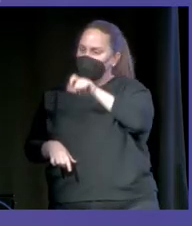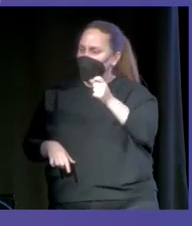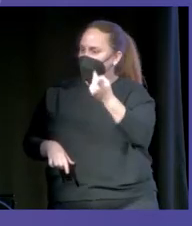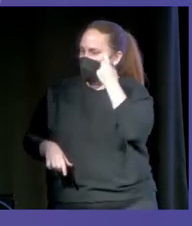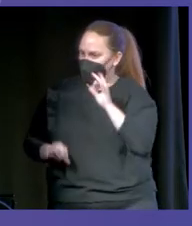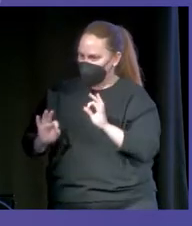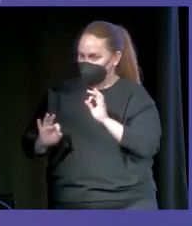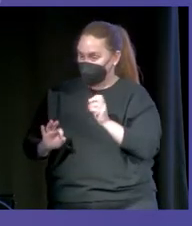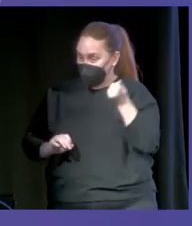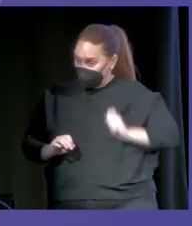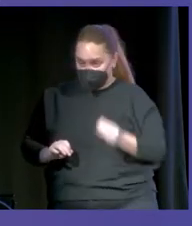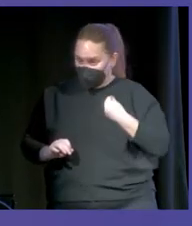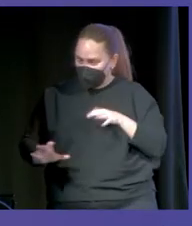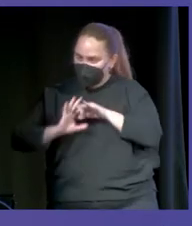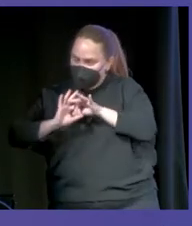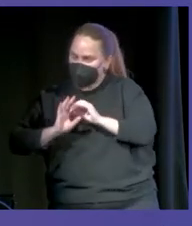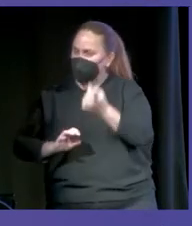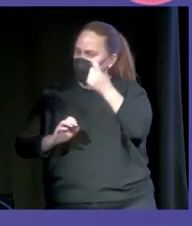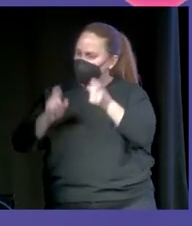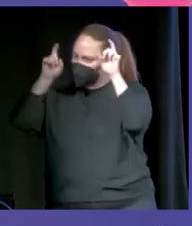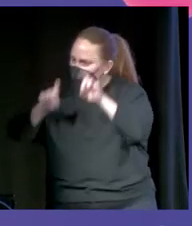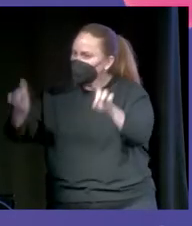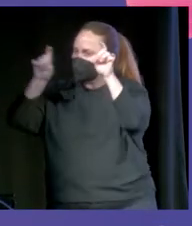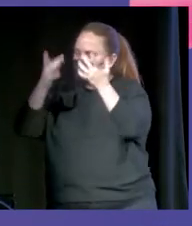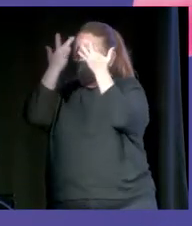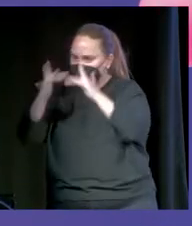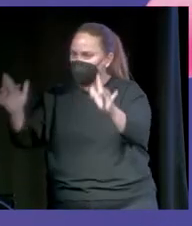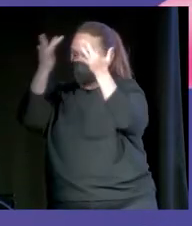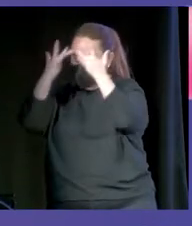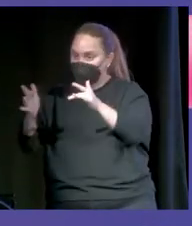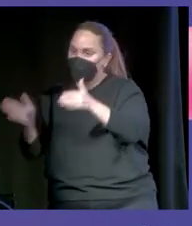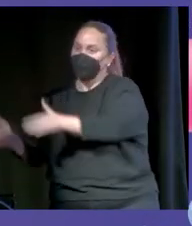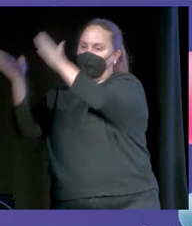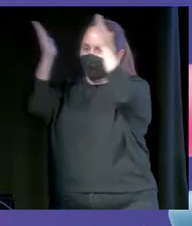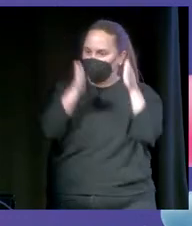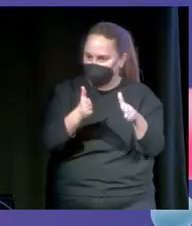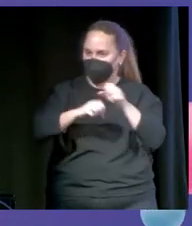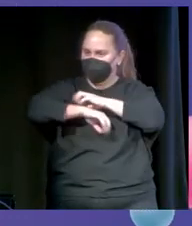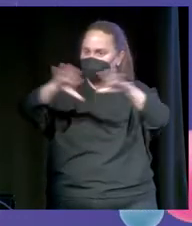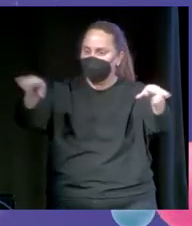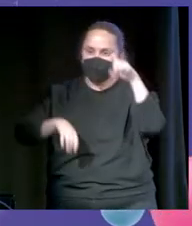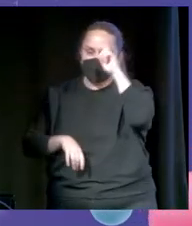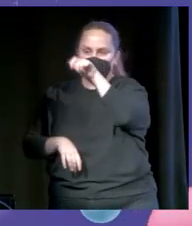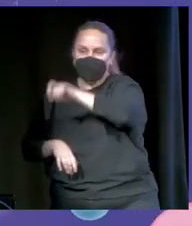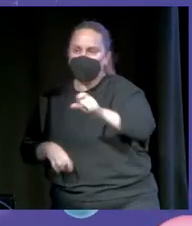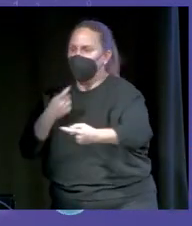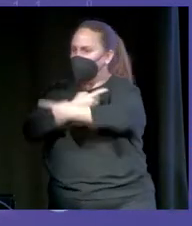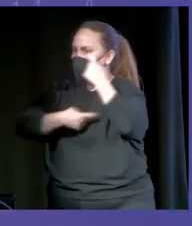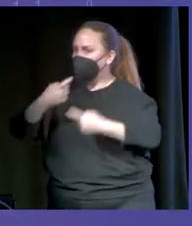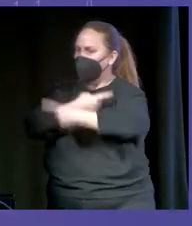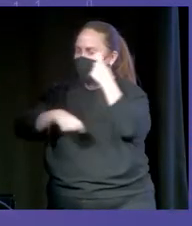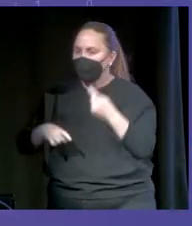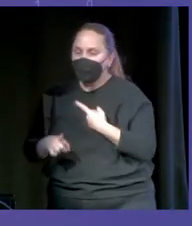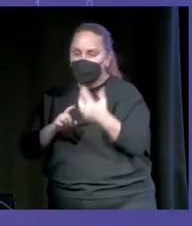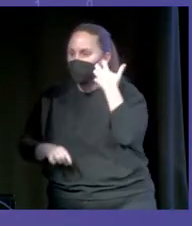formación en tu campo. Y de ahí, saltar a la población general. De verdad, no sabéis la de cosas que pregunta la gente y la de cosas raras que le